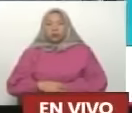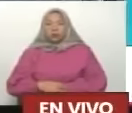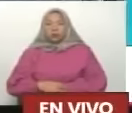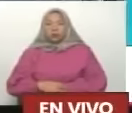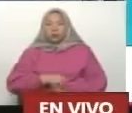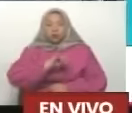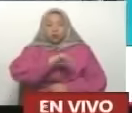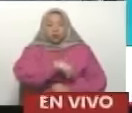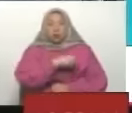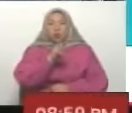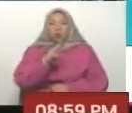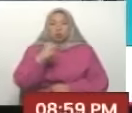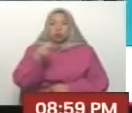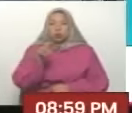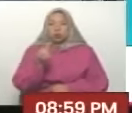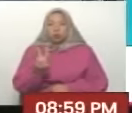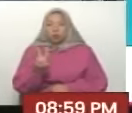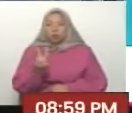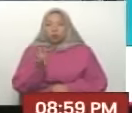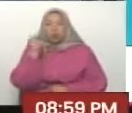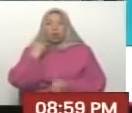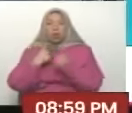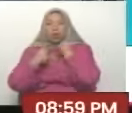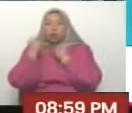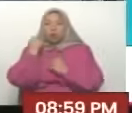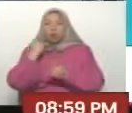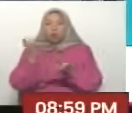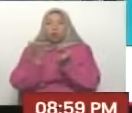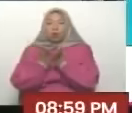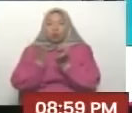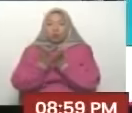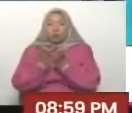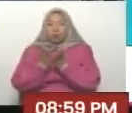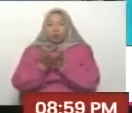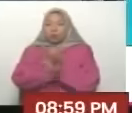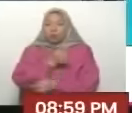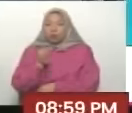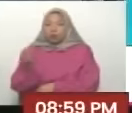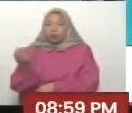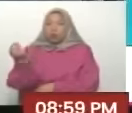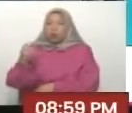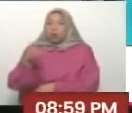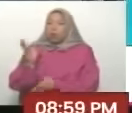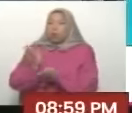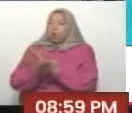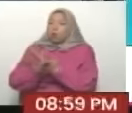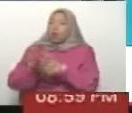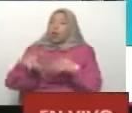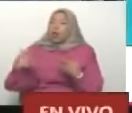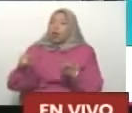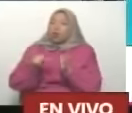Universidad Central de Venezuela hay una escuela de idiomas tremenda. ¿Dónde más hay escuelas de idiomas?